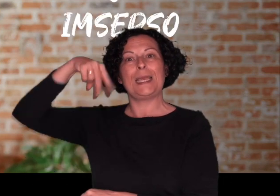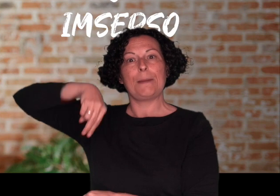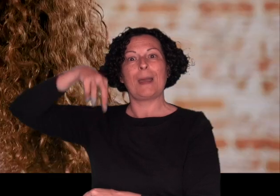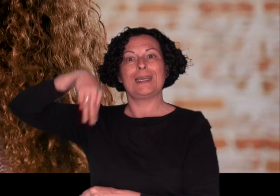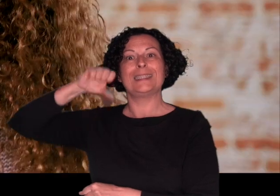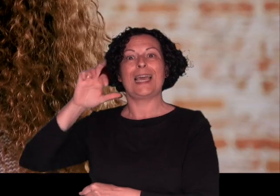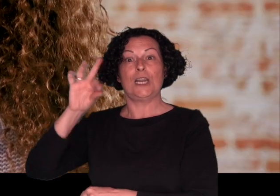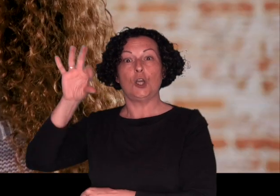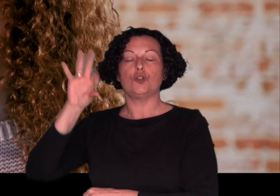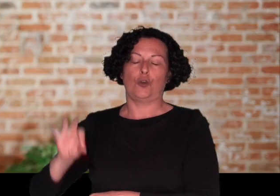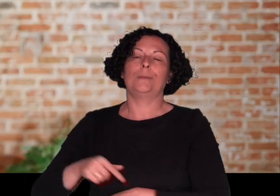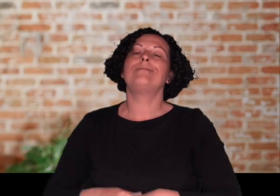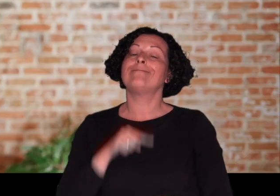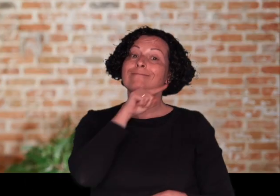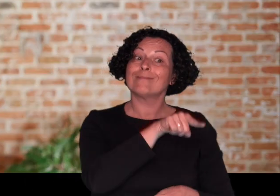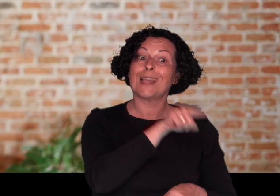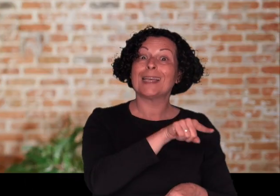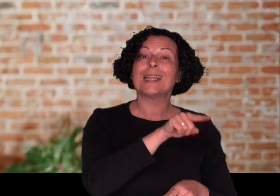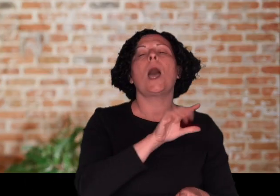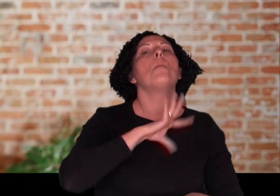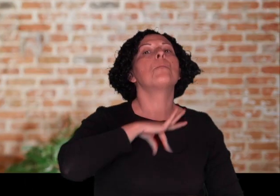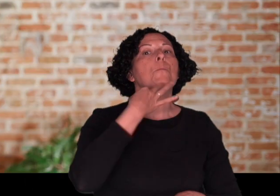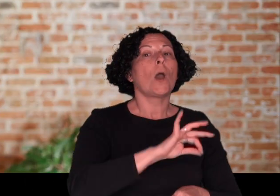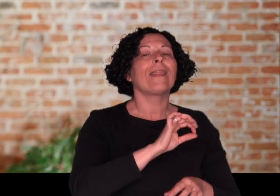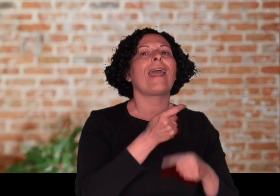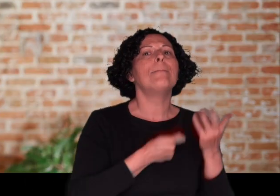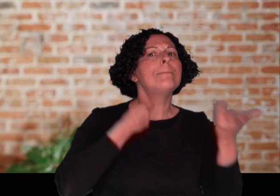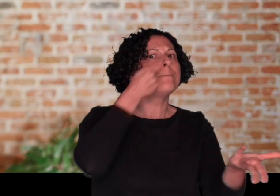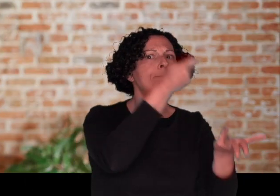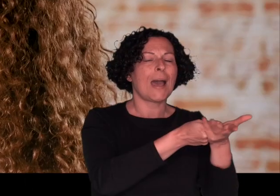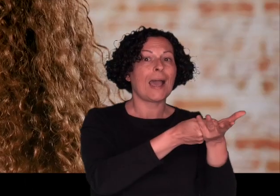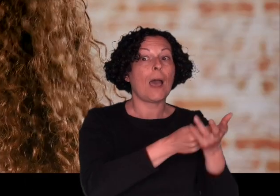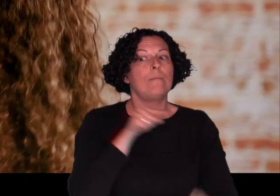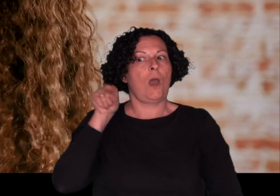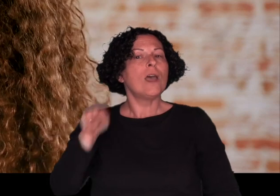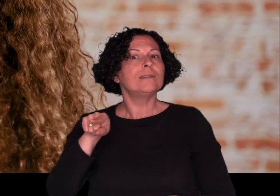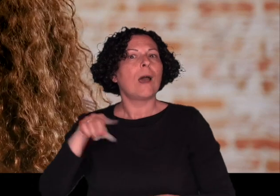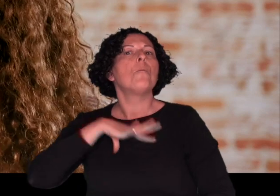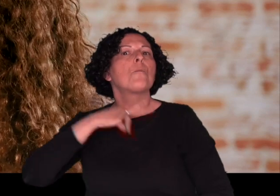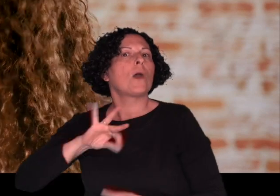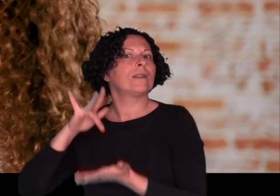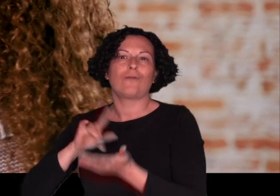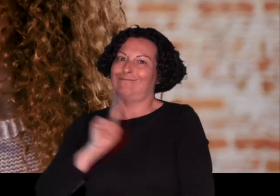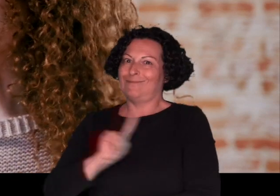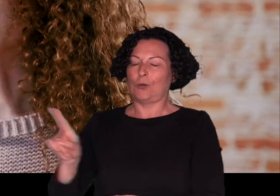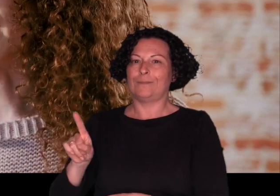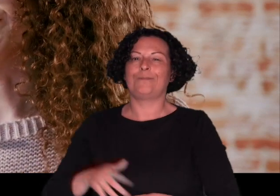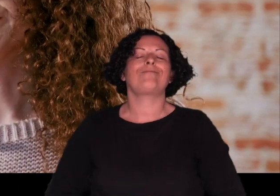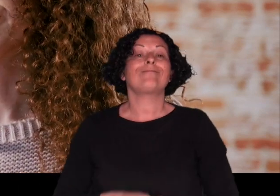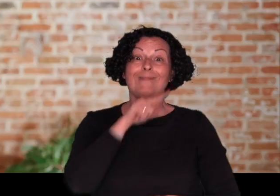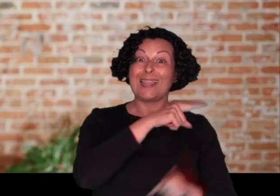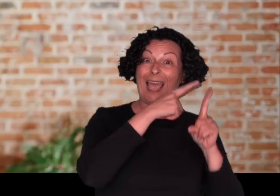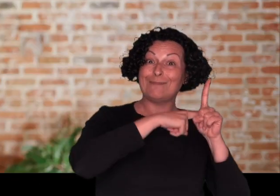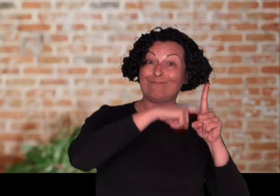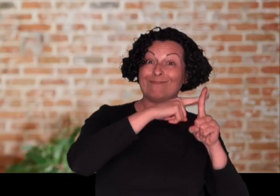o Melilla. Una incapacidad generalmente conlleva el cobro de una prestación económica, mientras que la discapacidad no tiene por qué.